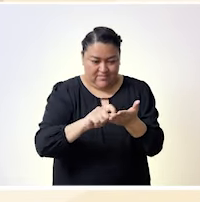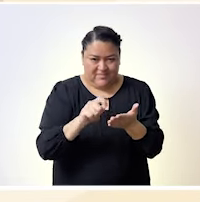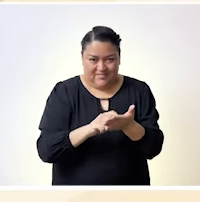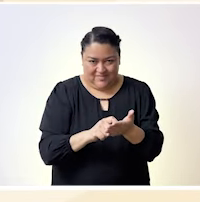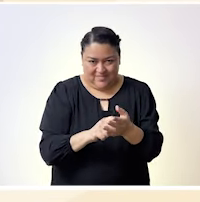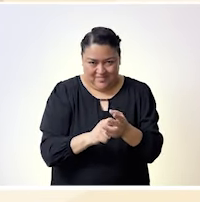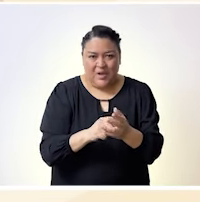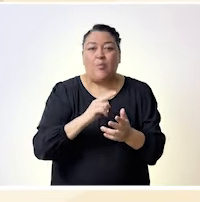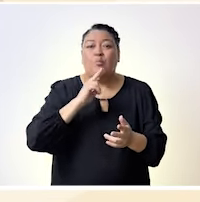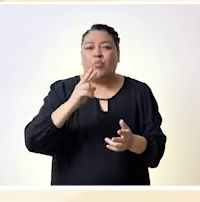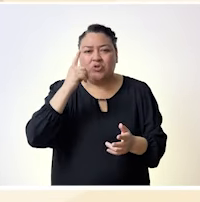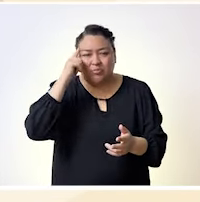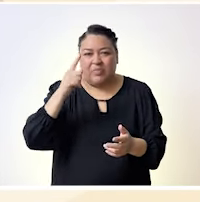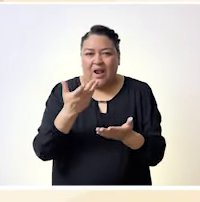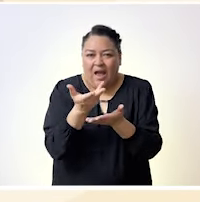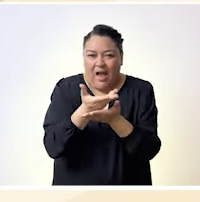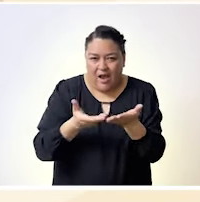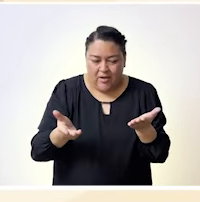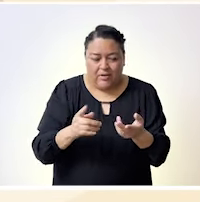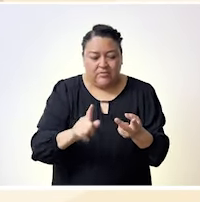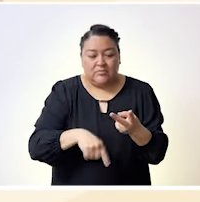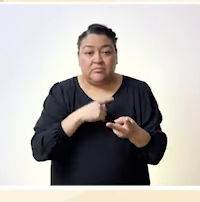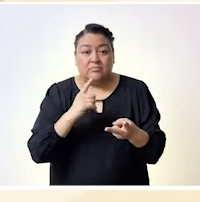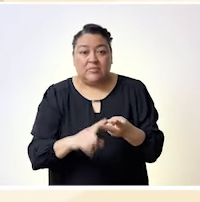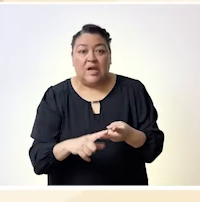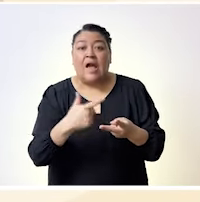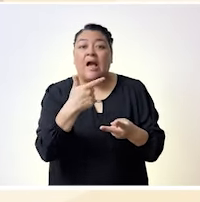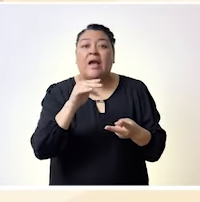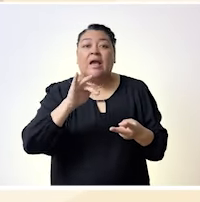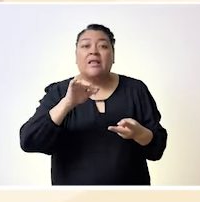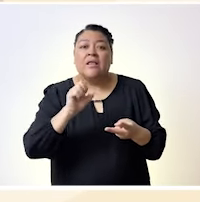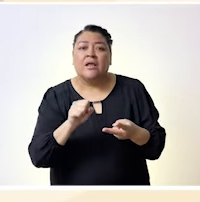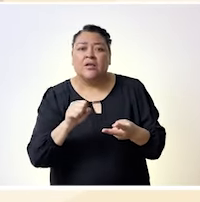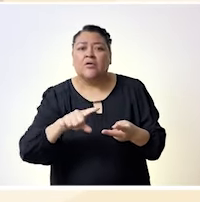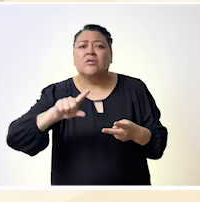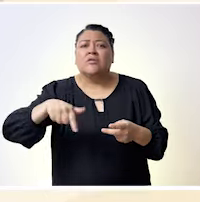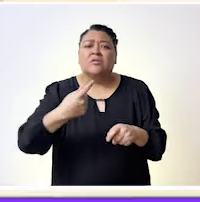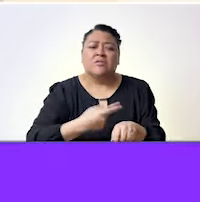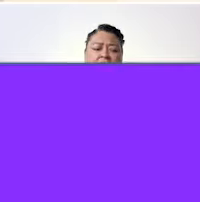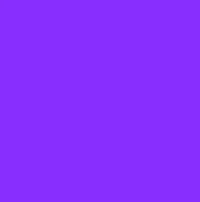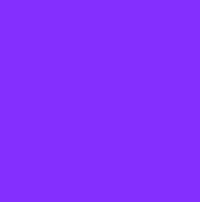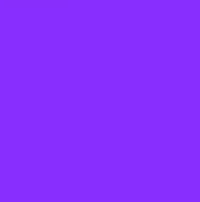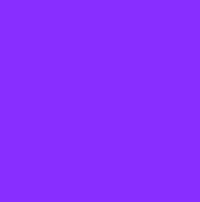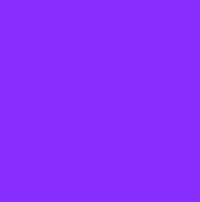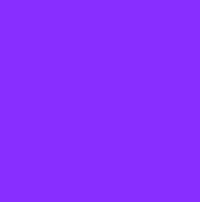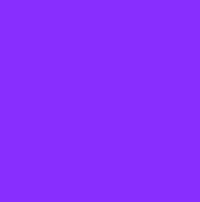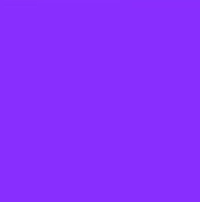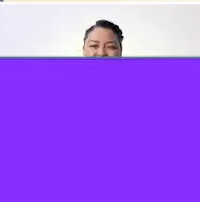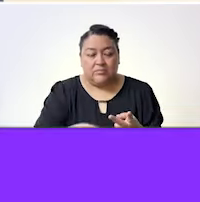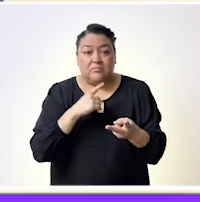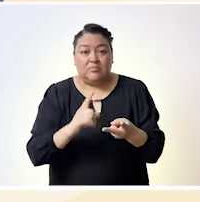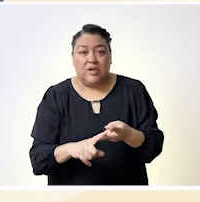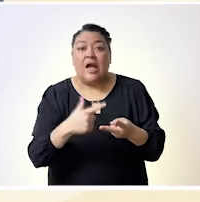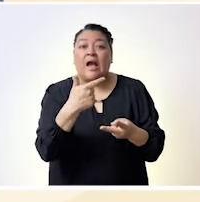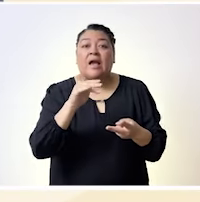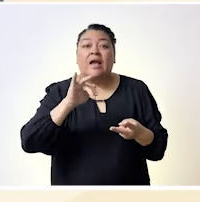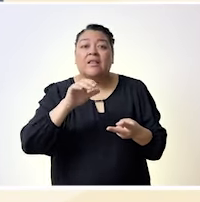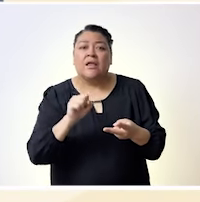Voces de las Universitarias para los Nuevos Tiempos y testimonios sobre género y pospandemia, por mencionar algunos.